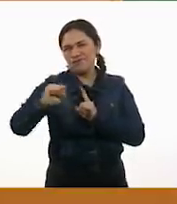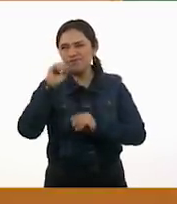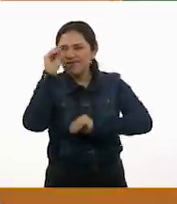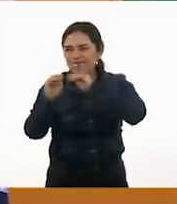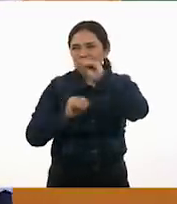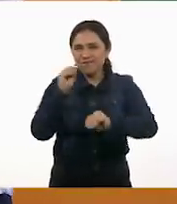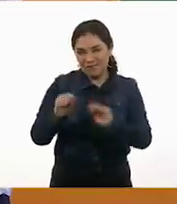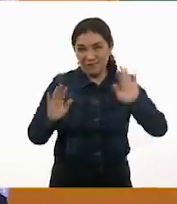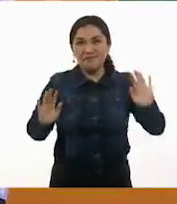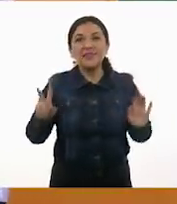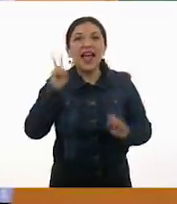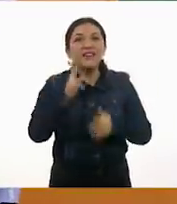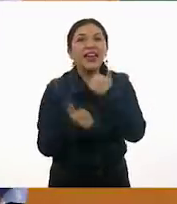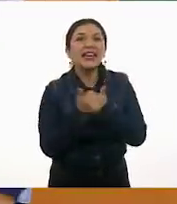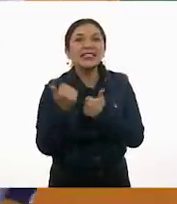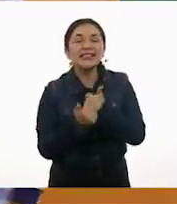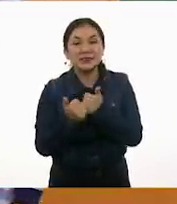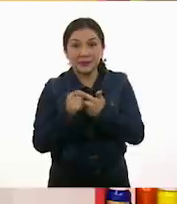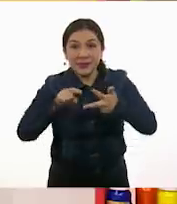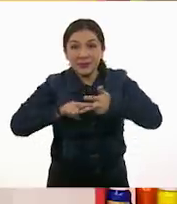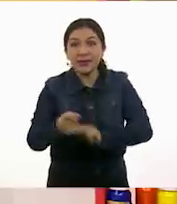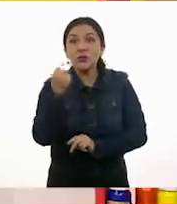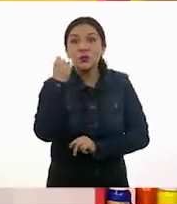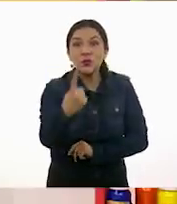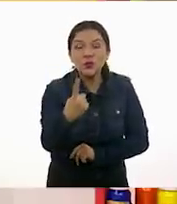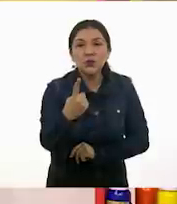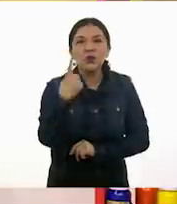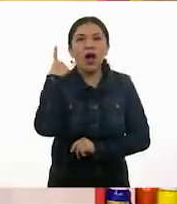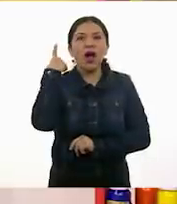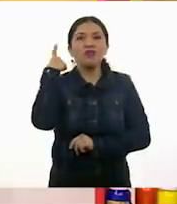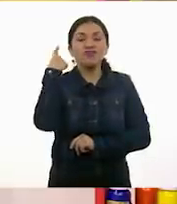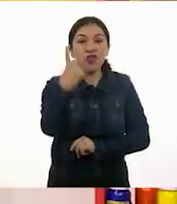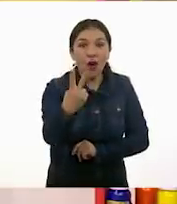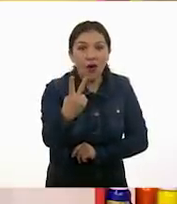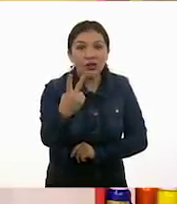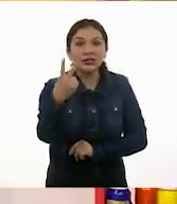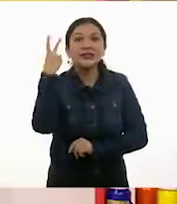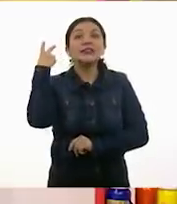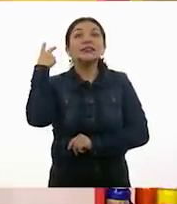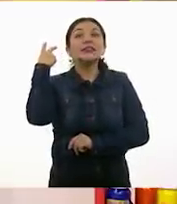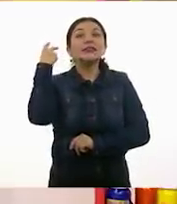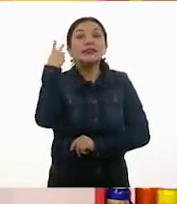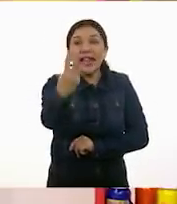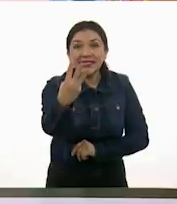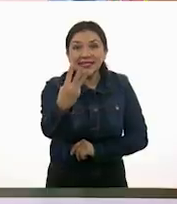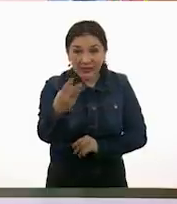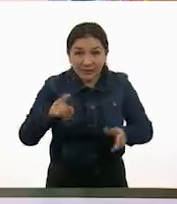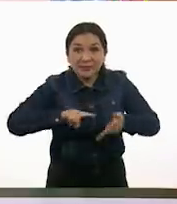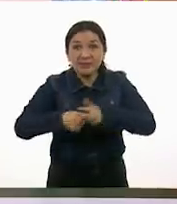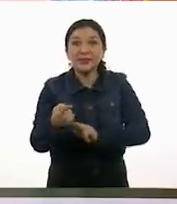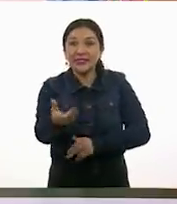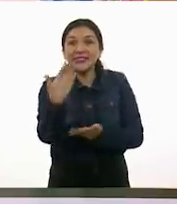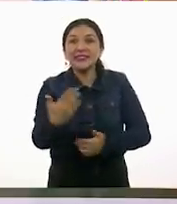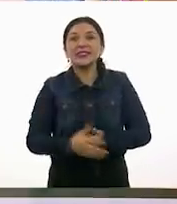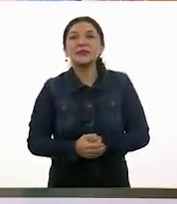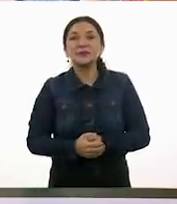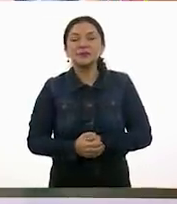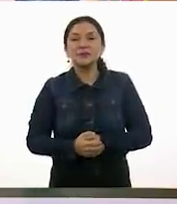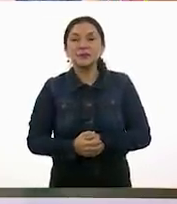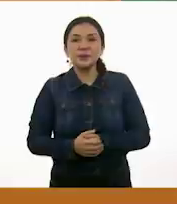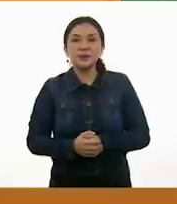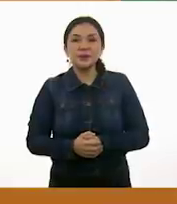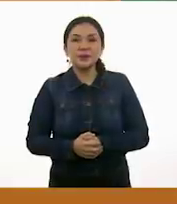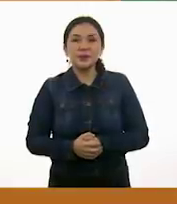tangram. Bien. Vamos. Y dice una. Y dice dos. Y dice tres. Alexia. Entonces,